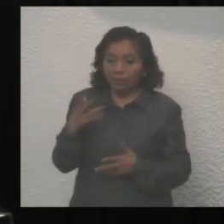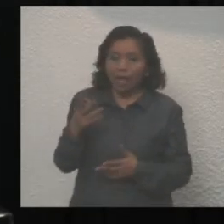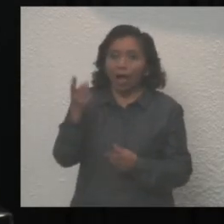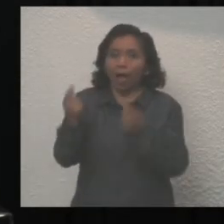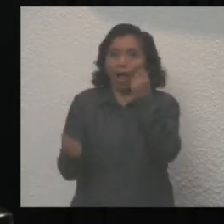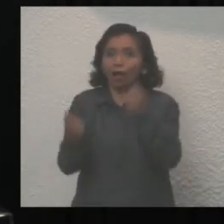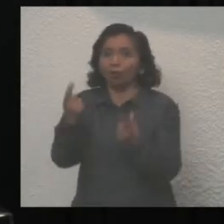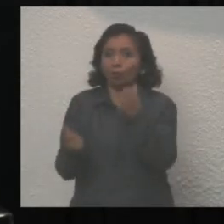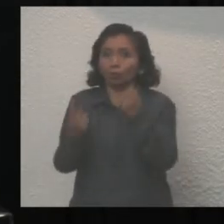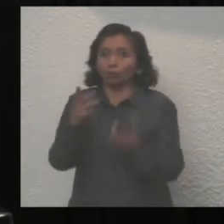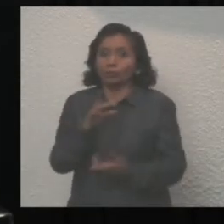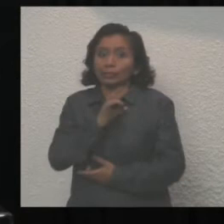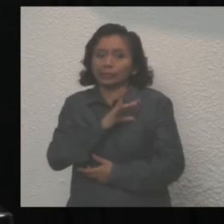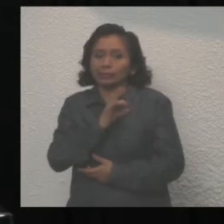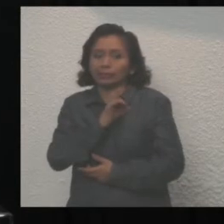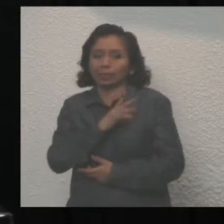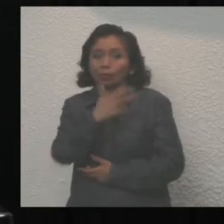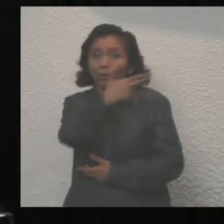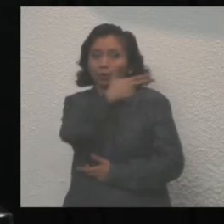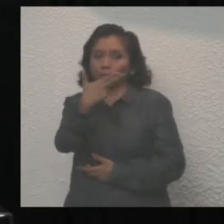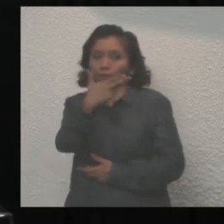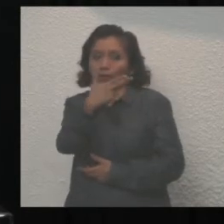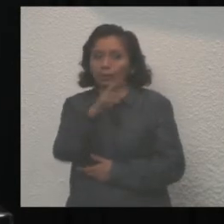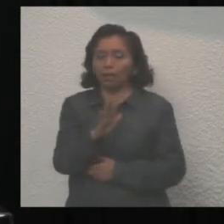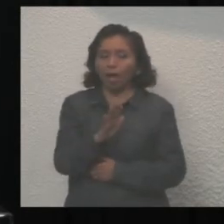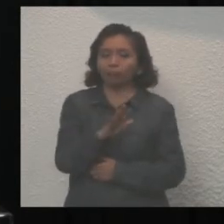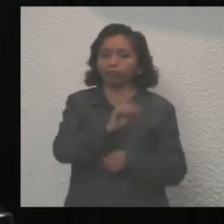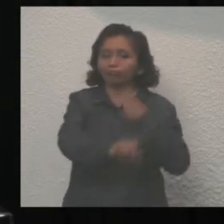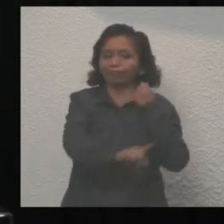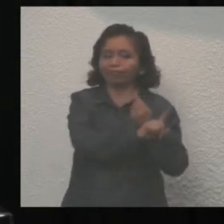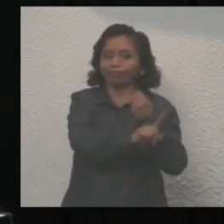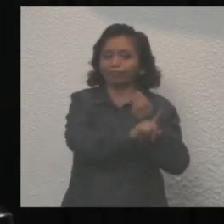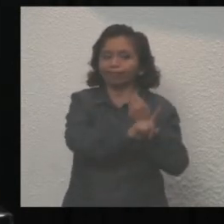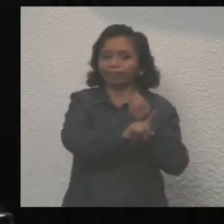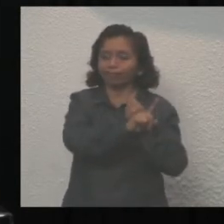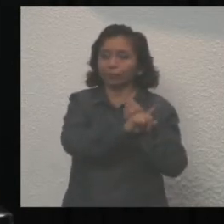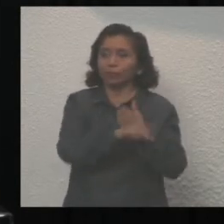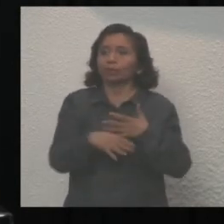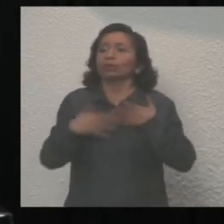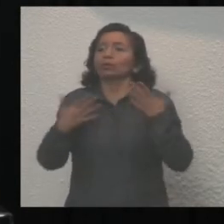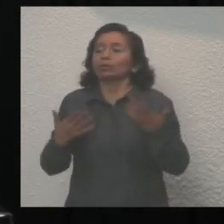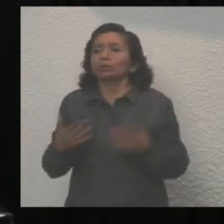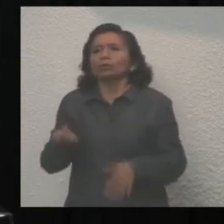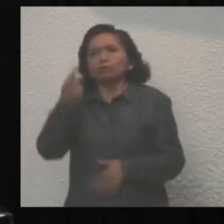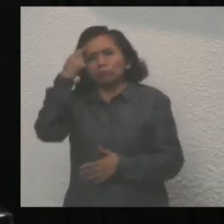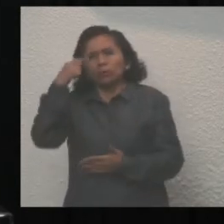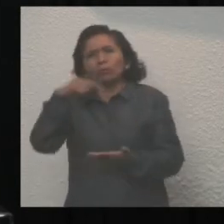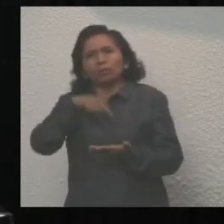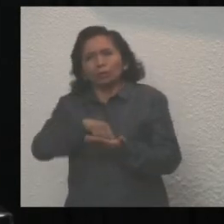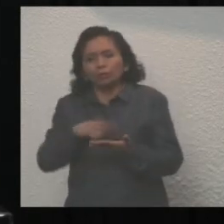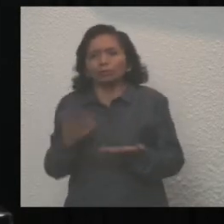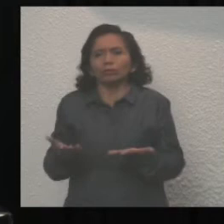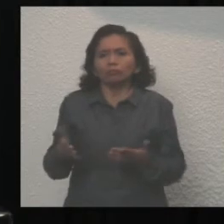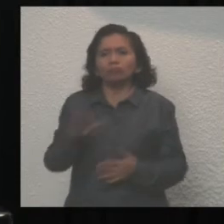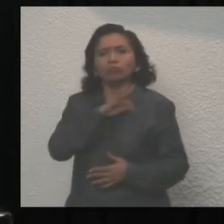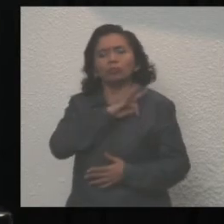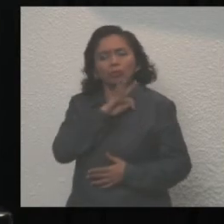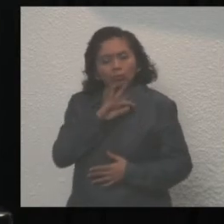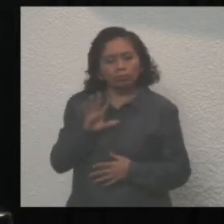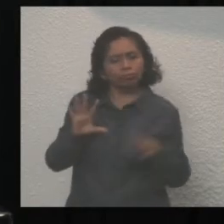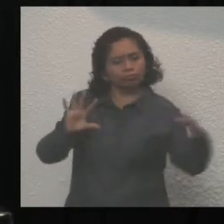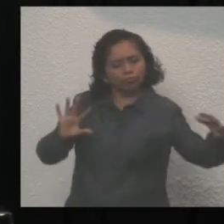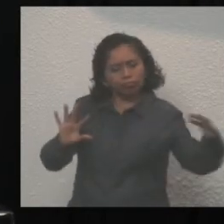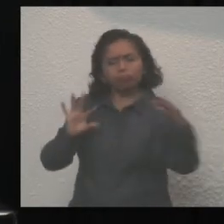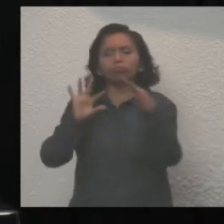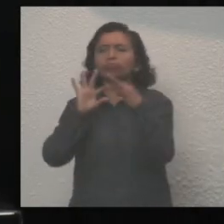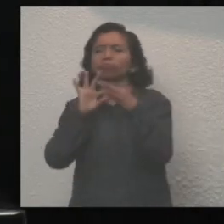amenazas ya en ciertos hoteles. Creo que si los poderes tomamos la batuta en ese convenio para la unificación